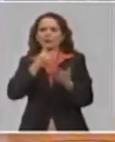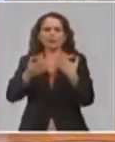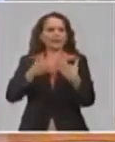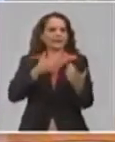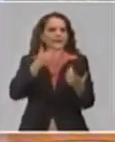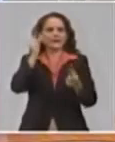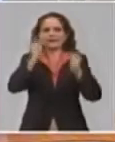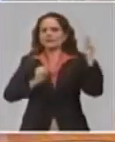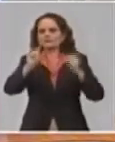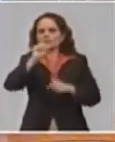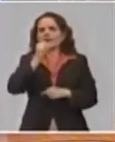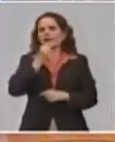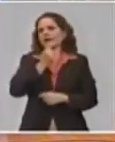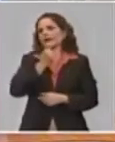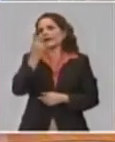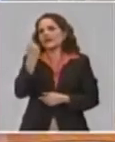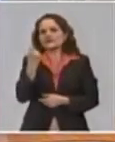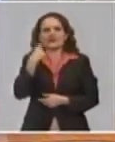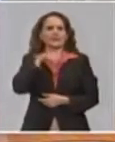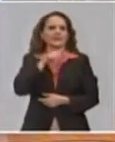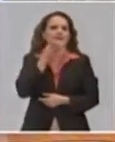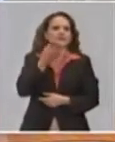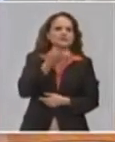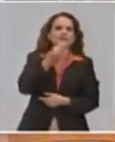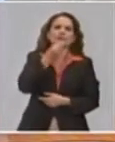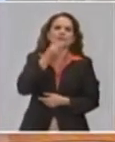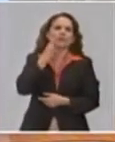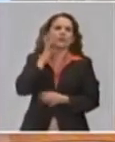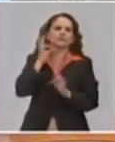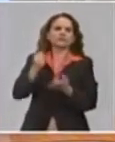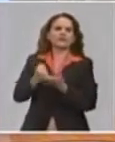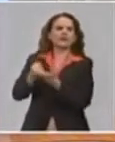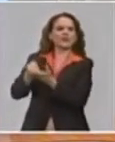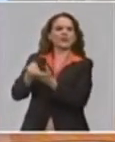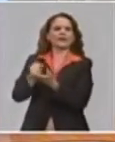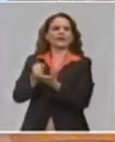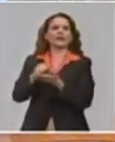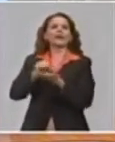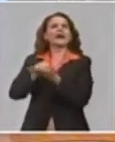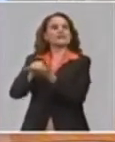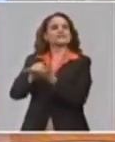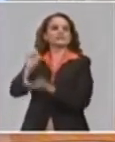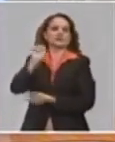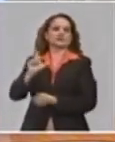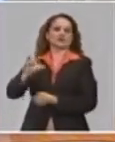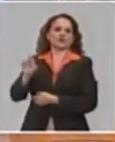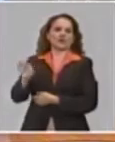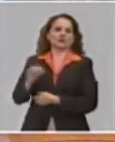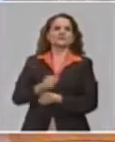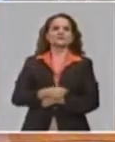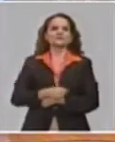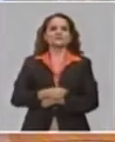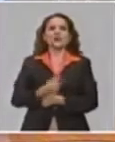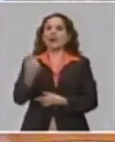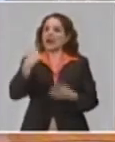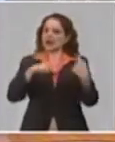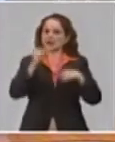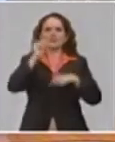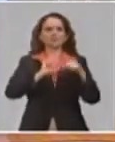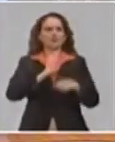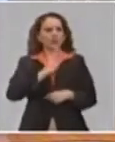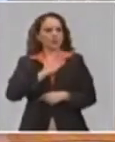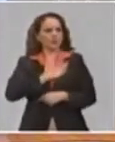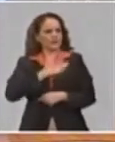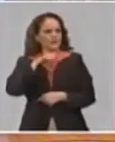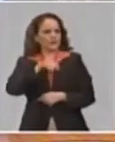nosotros podemos protegerlo por la asistencia social. Aquí no solamente hay trabajadores contratados protegidos, también hay titulares de actividad, personas